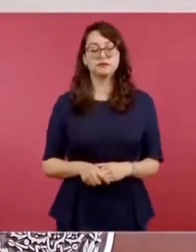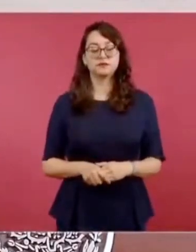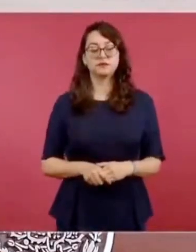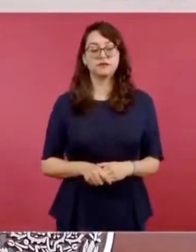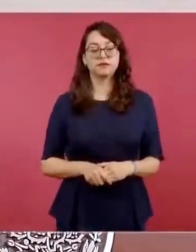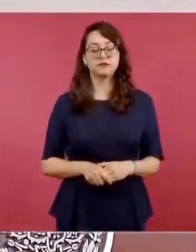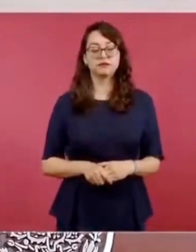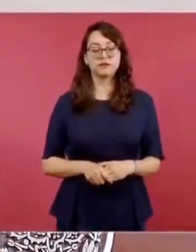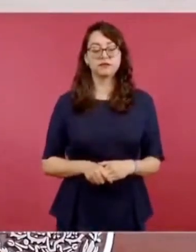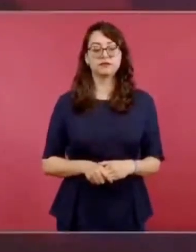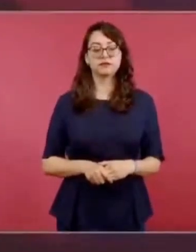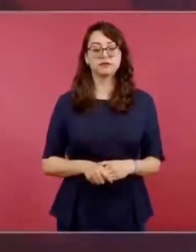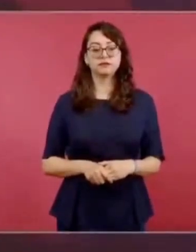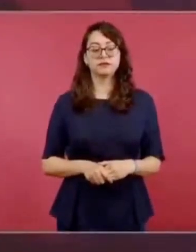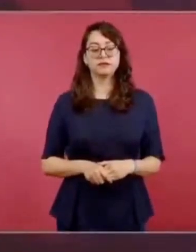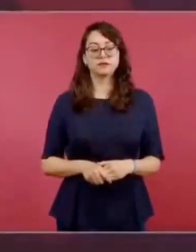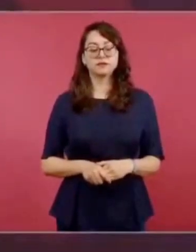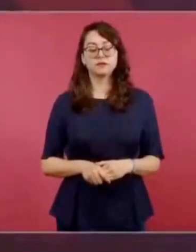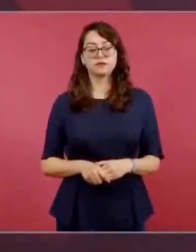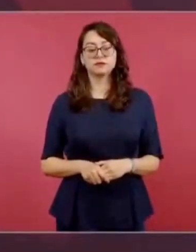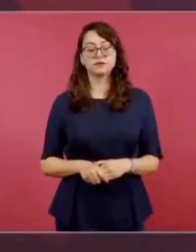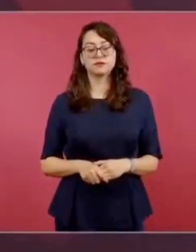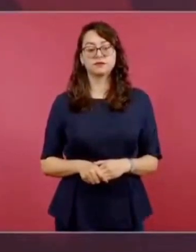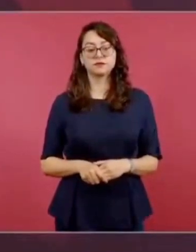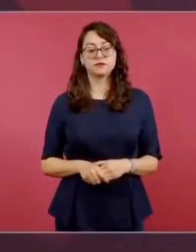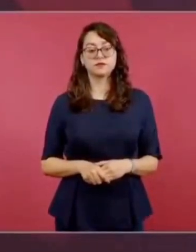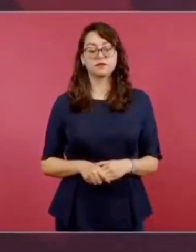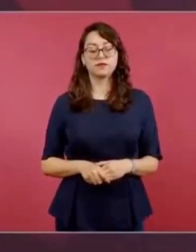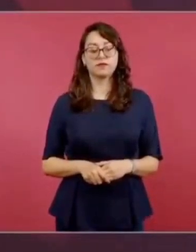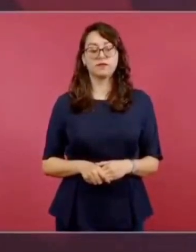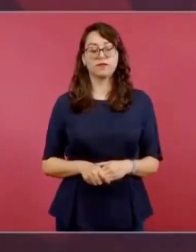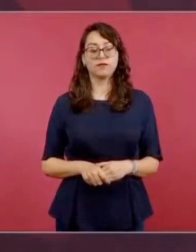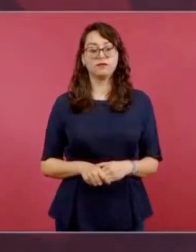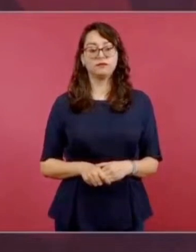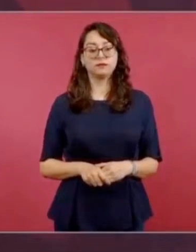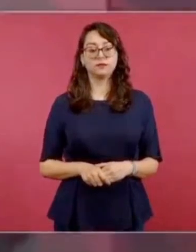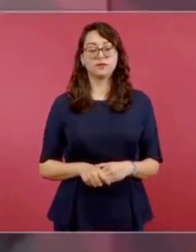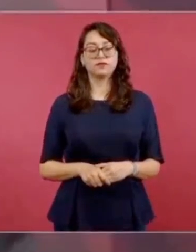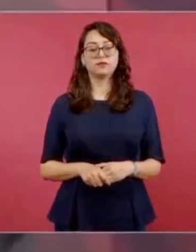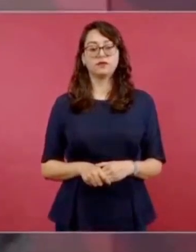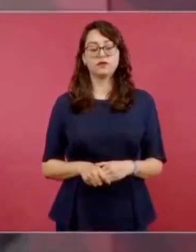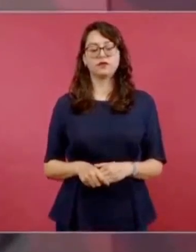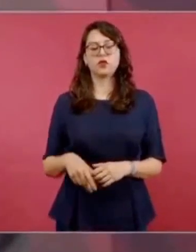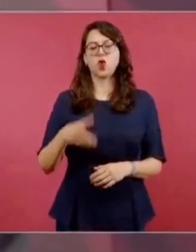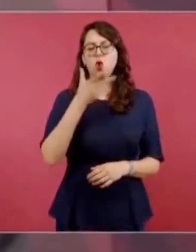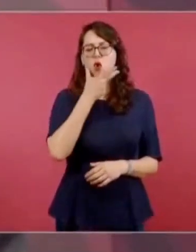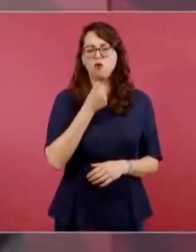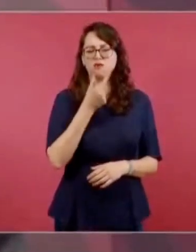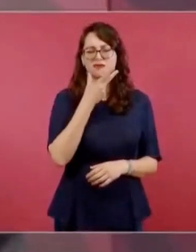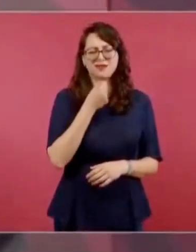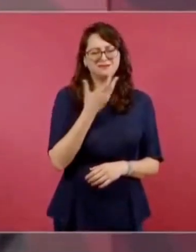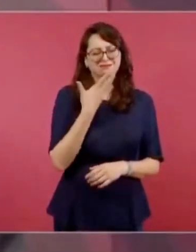El escritor y revolucionario costarricense excepcional